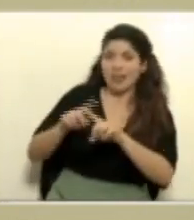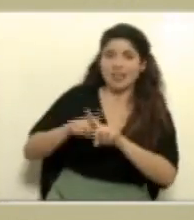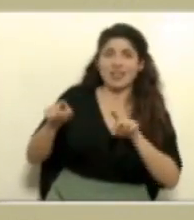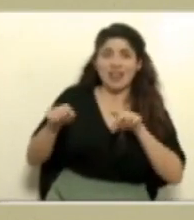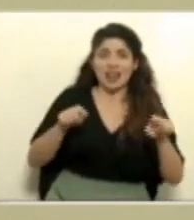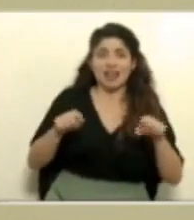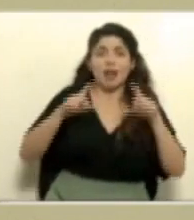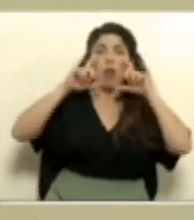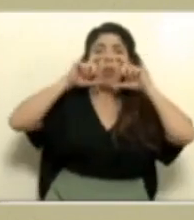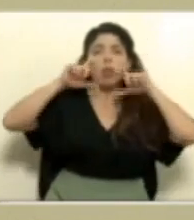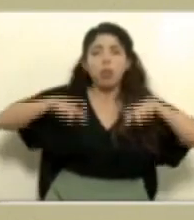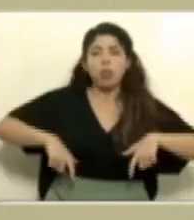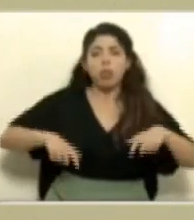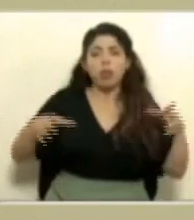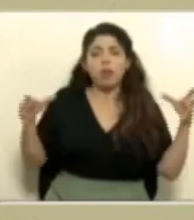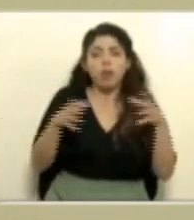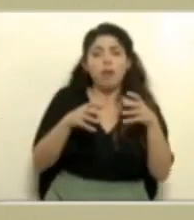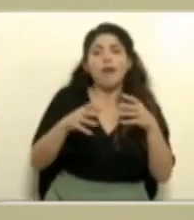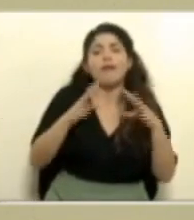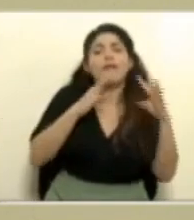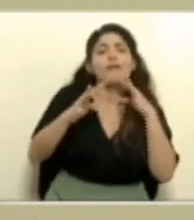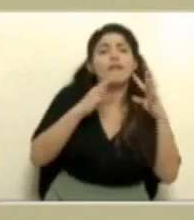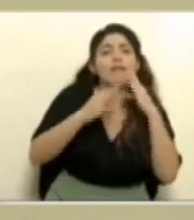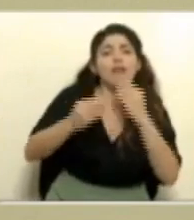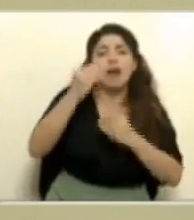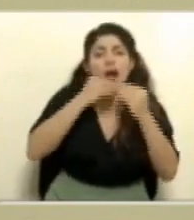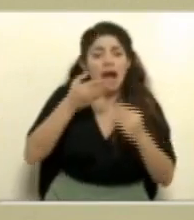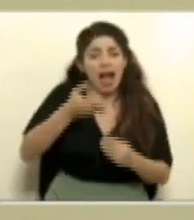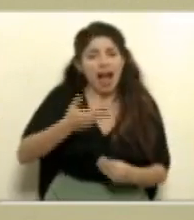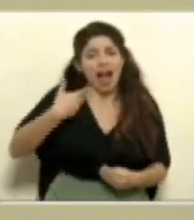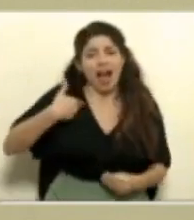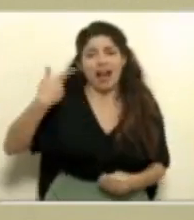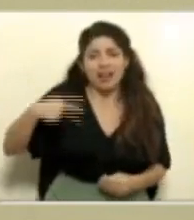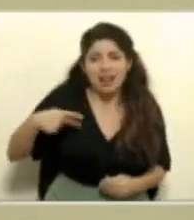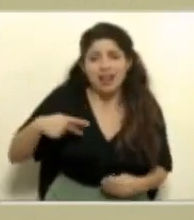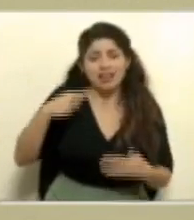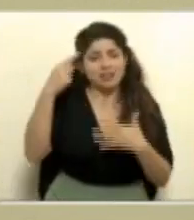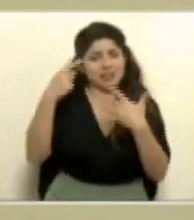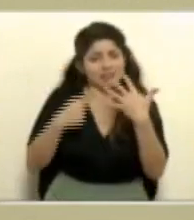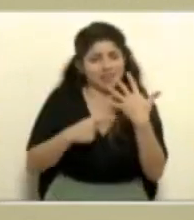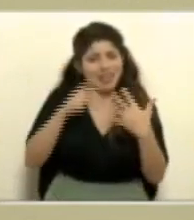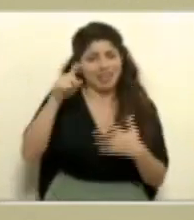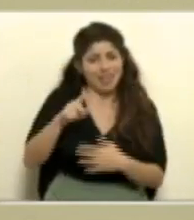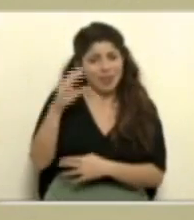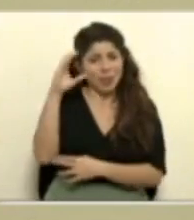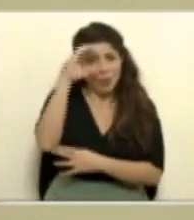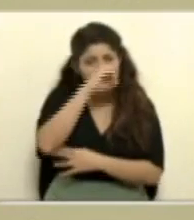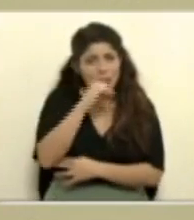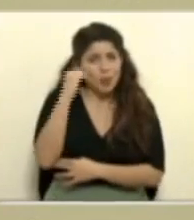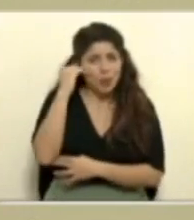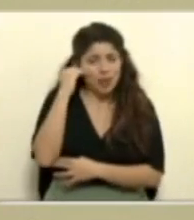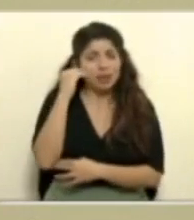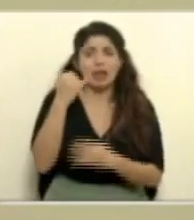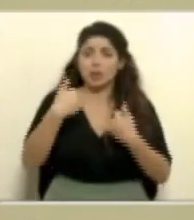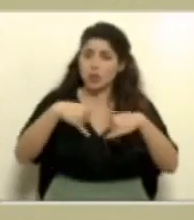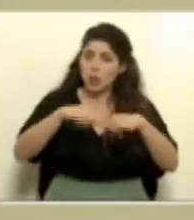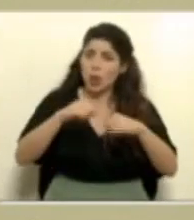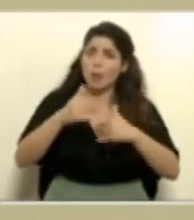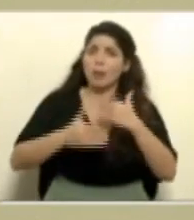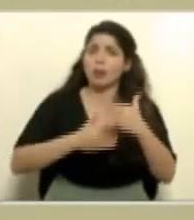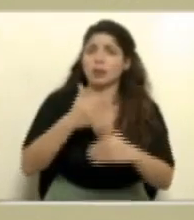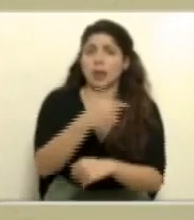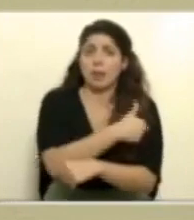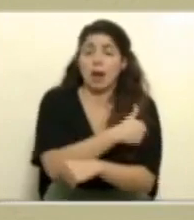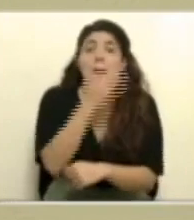y se quitan la mascarilla para alimentar y empiezan a hablar, ahí hay riesgo, todo eso tiene que mantenerse y seguimos en vacunación, porque